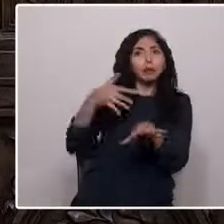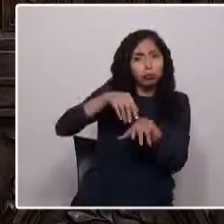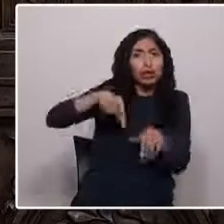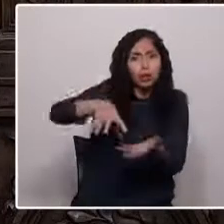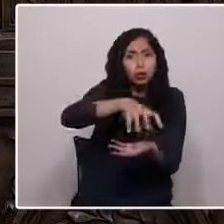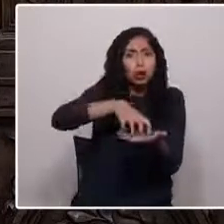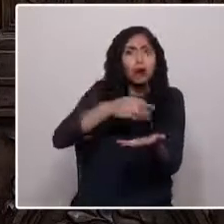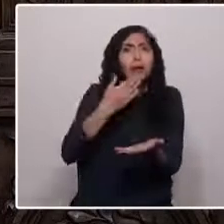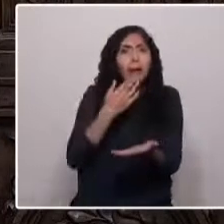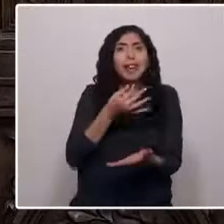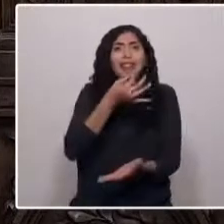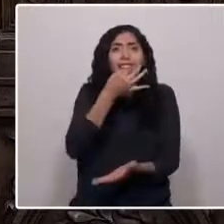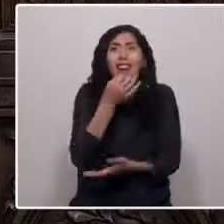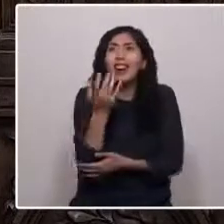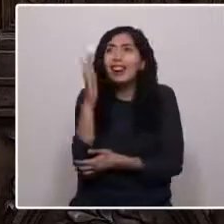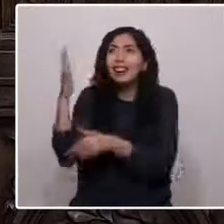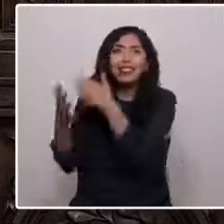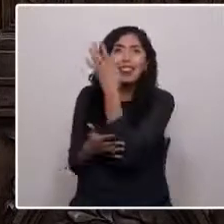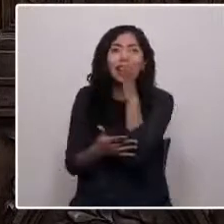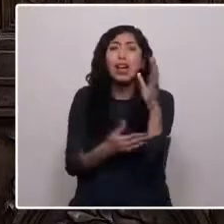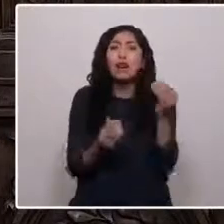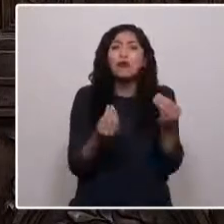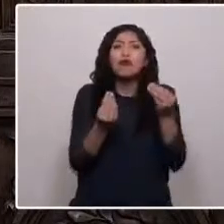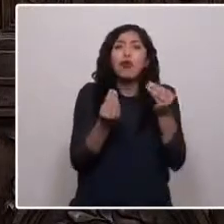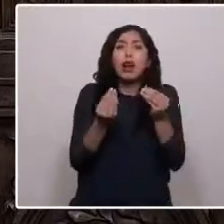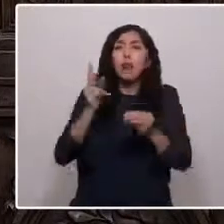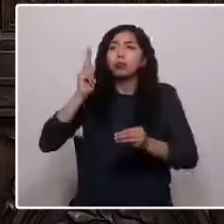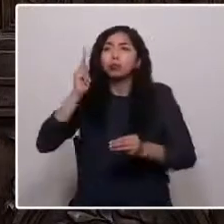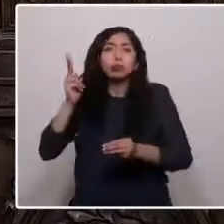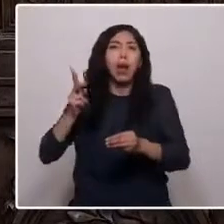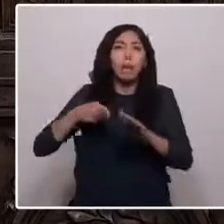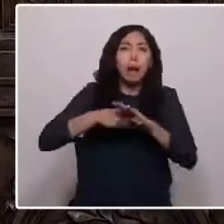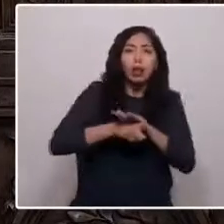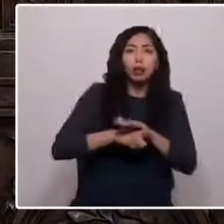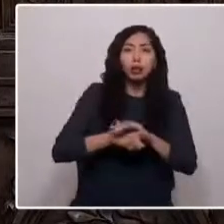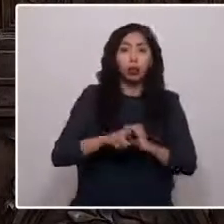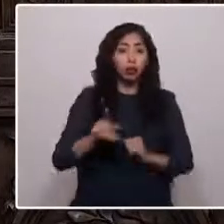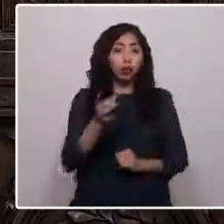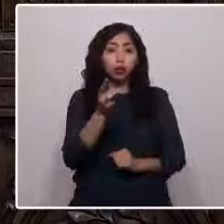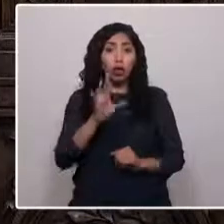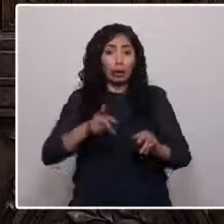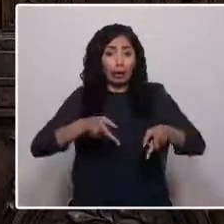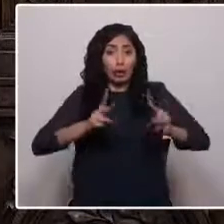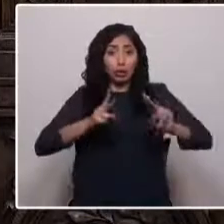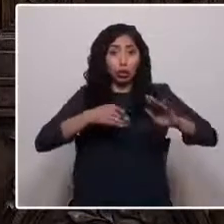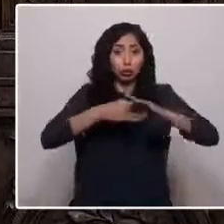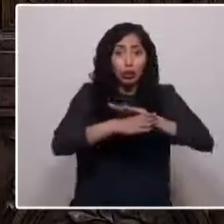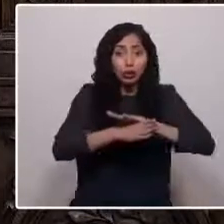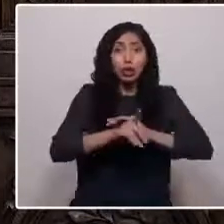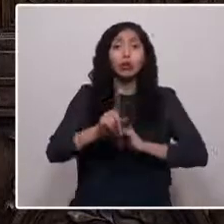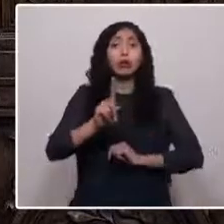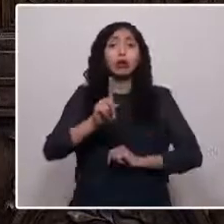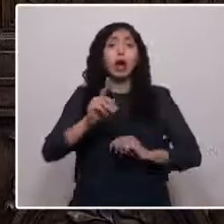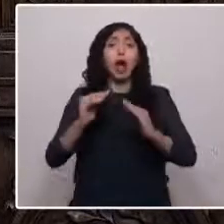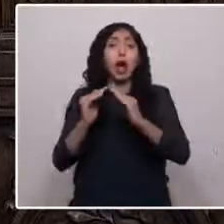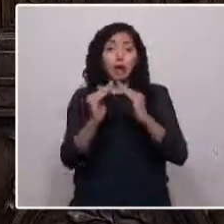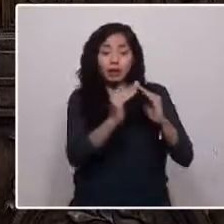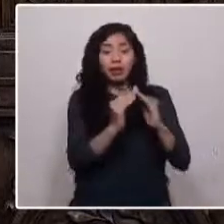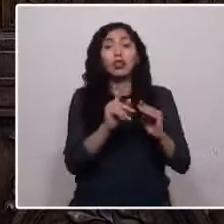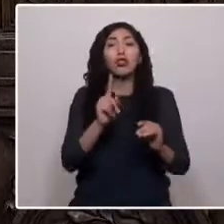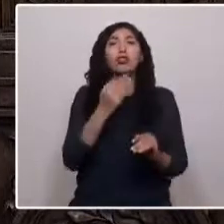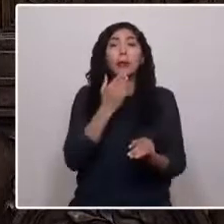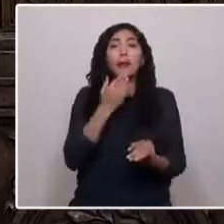conectividad. Estoy por una solución donde no solo sea derecho la vivienda, sino también el suelo, el aire limpio y el sol.